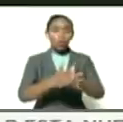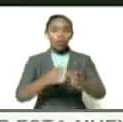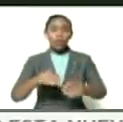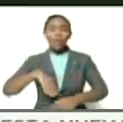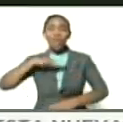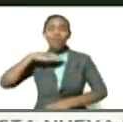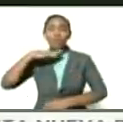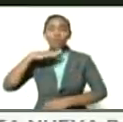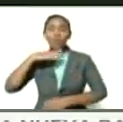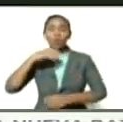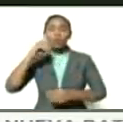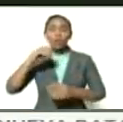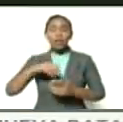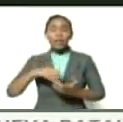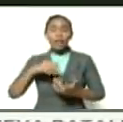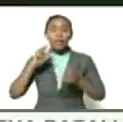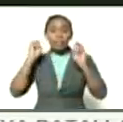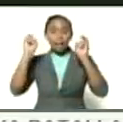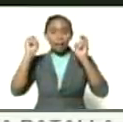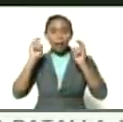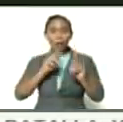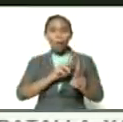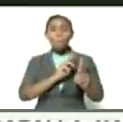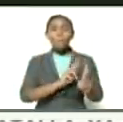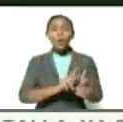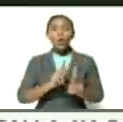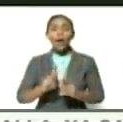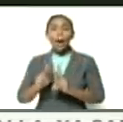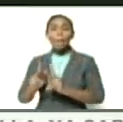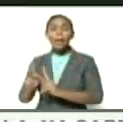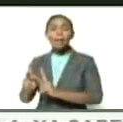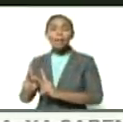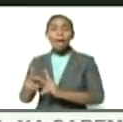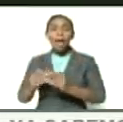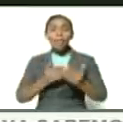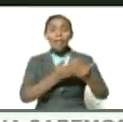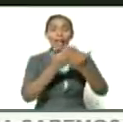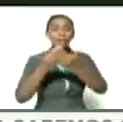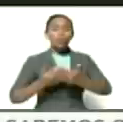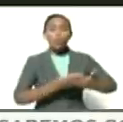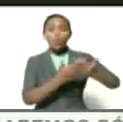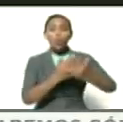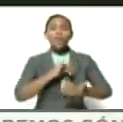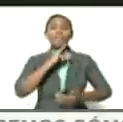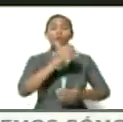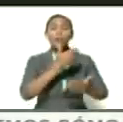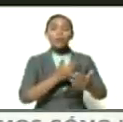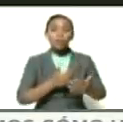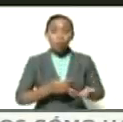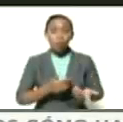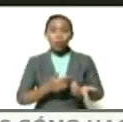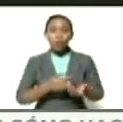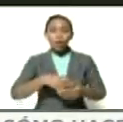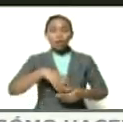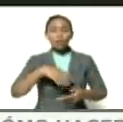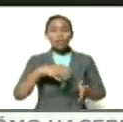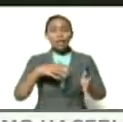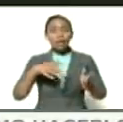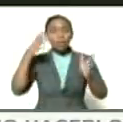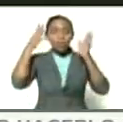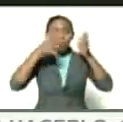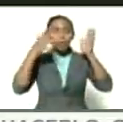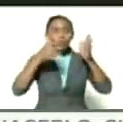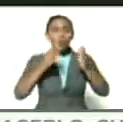llenar de contenido los programas de estudio de información de formación de